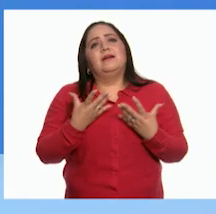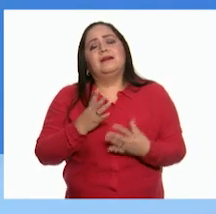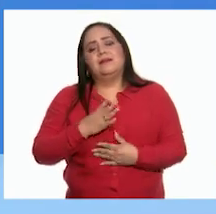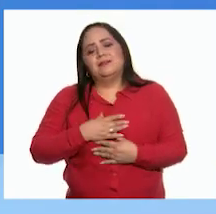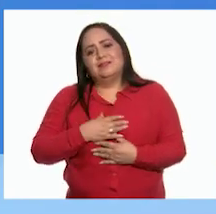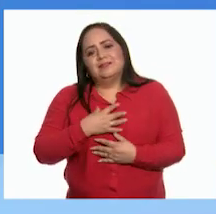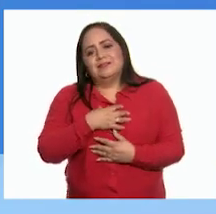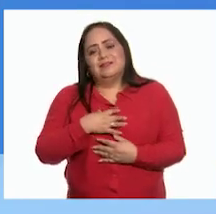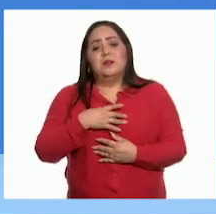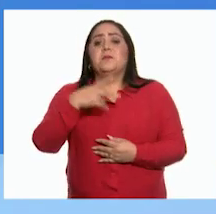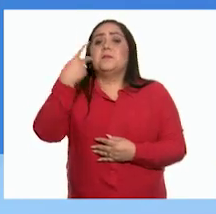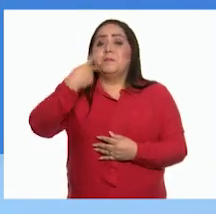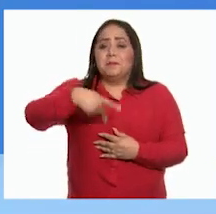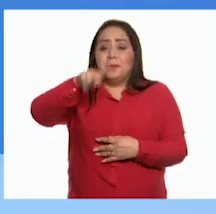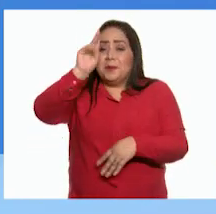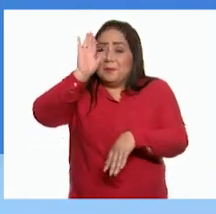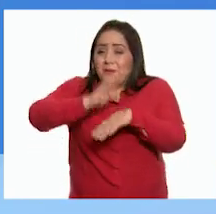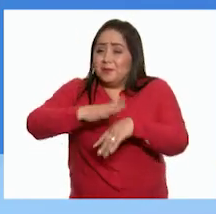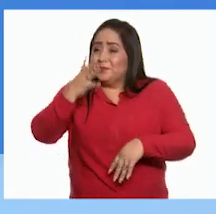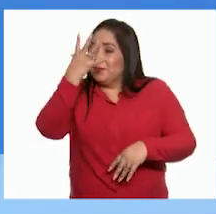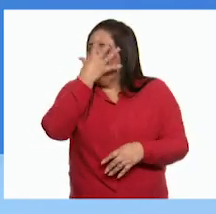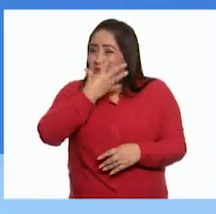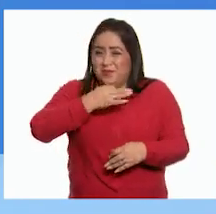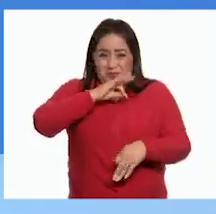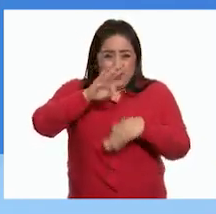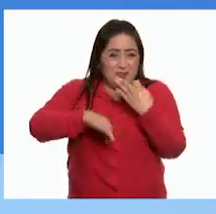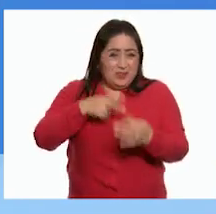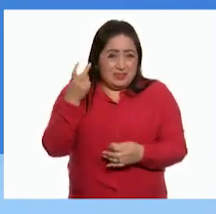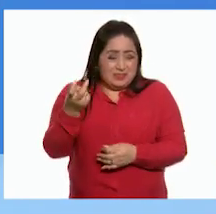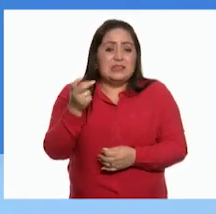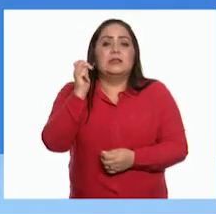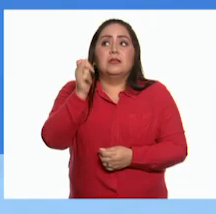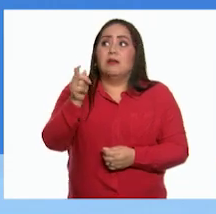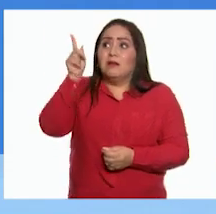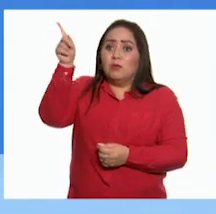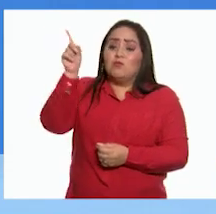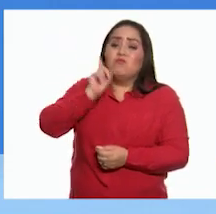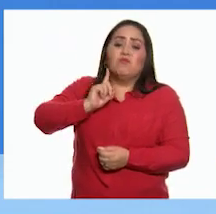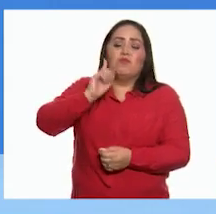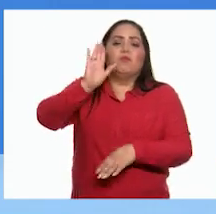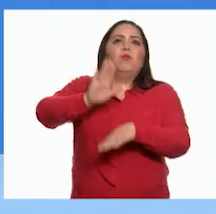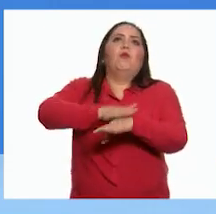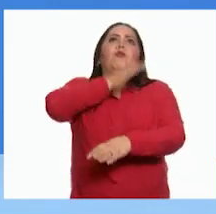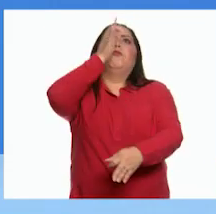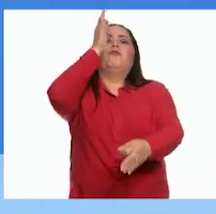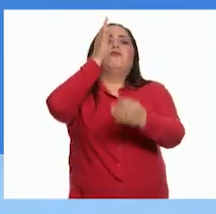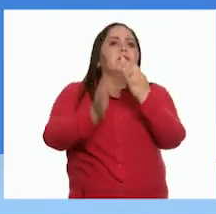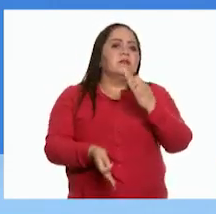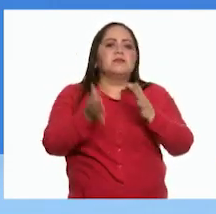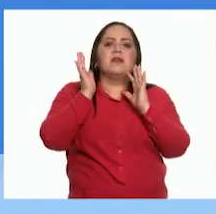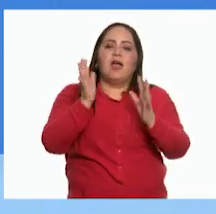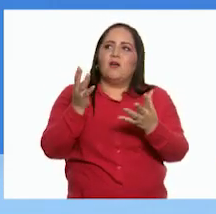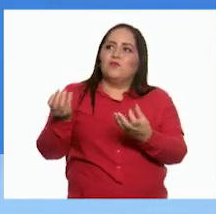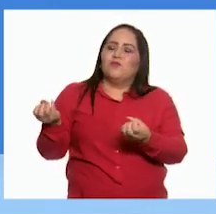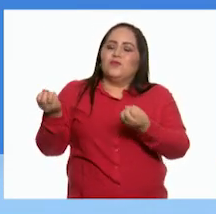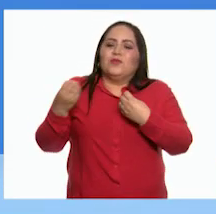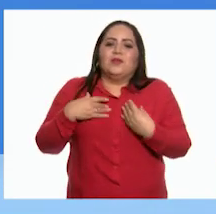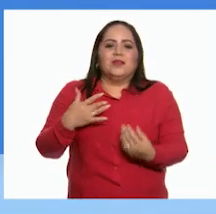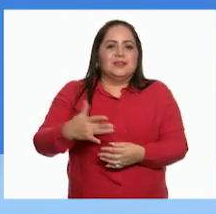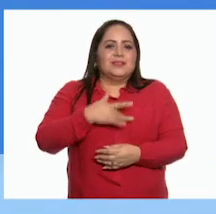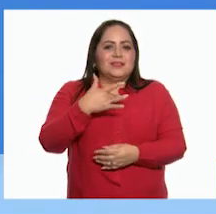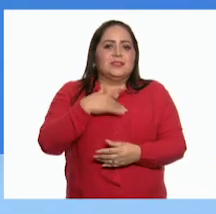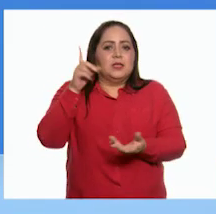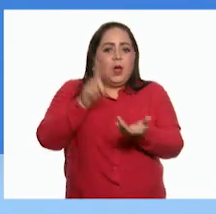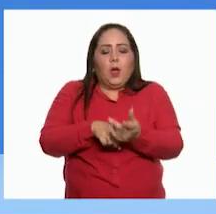Pero lo más bonito para mí de todo esto Es que ella por fin manifestó algo que sentía en